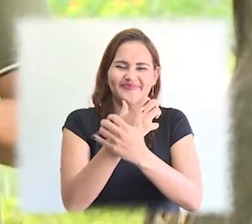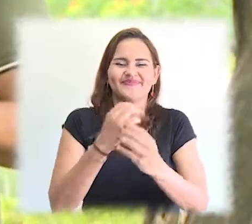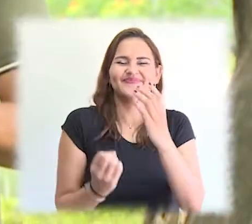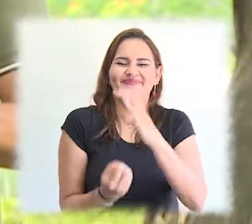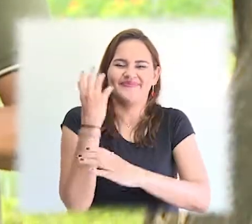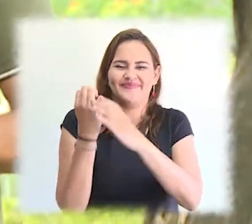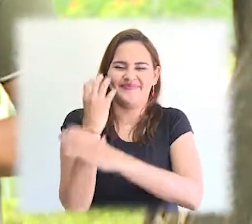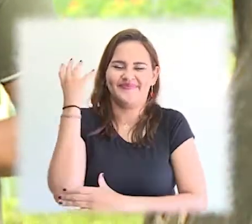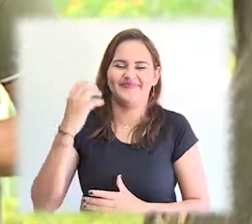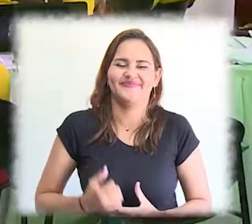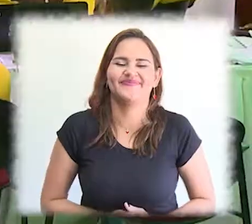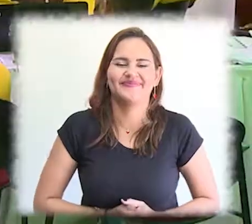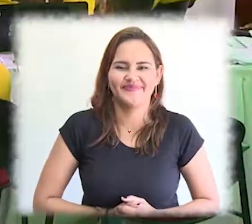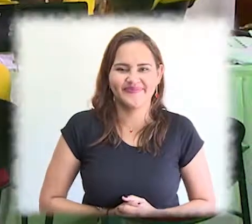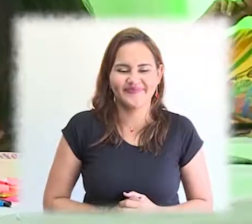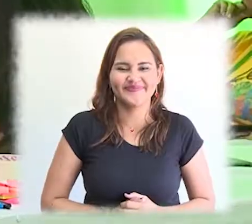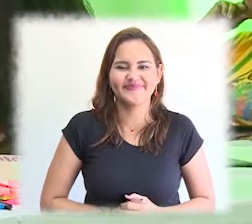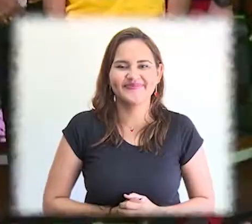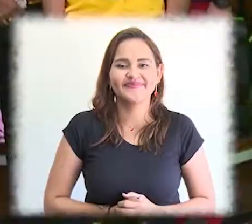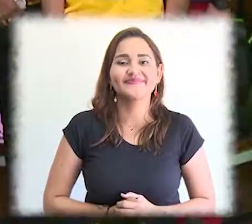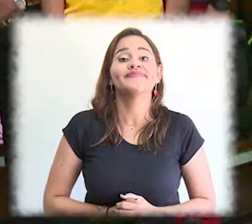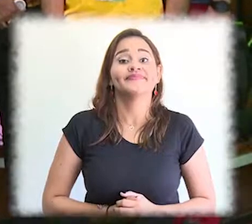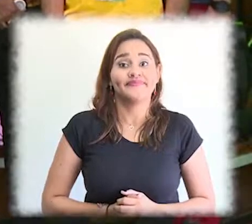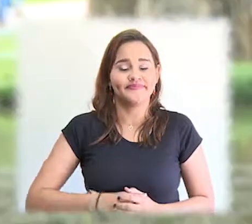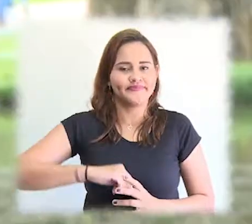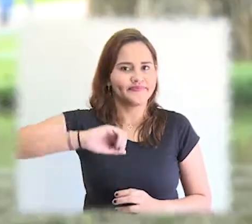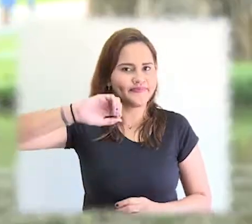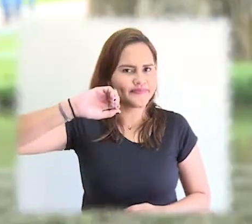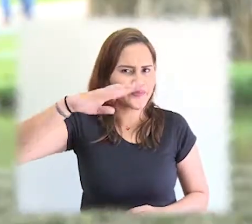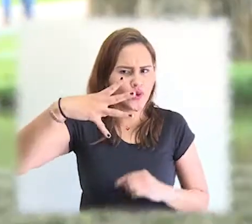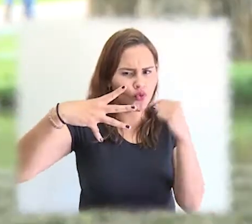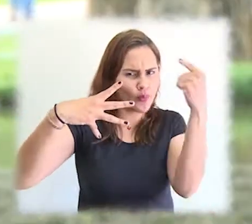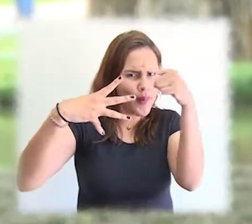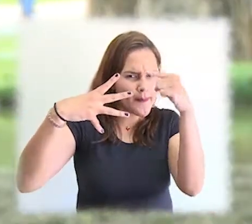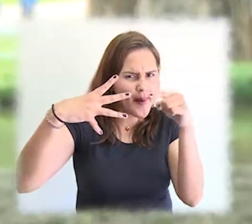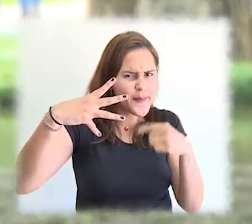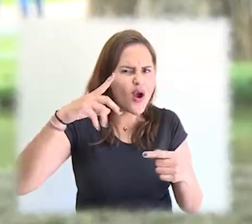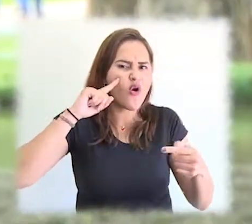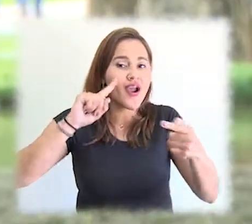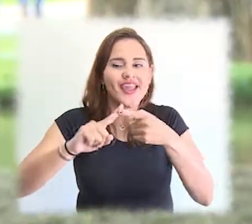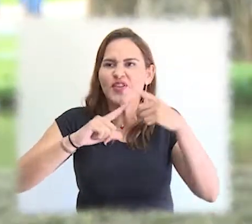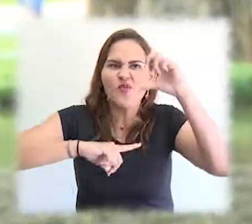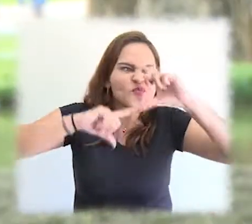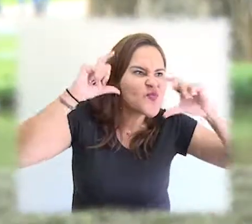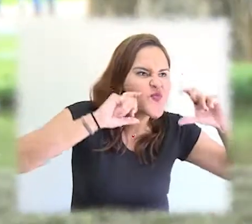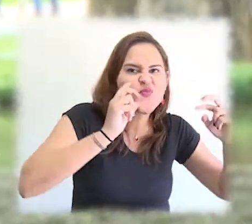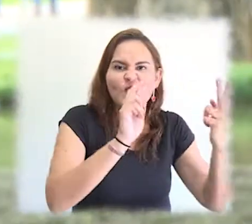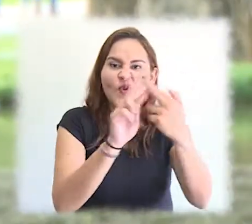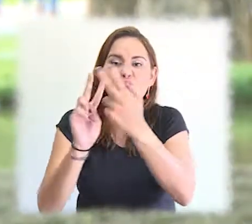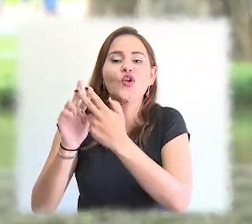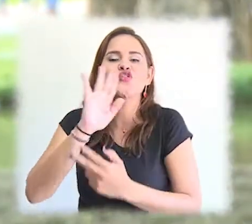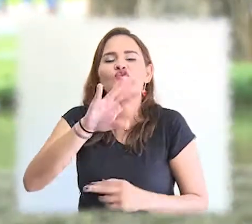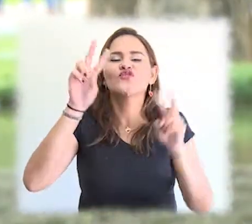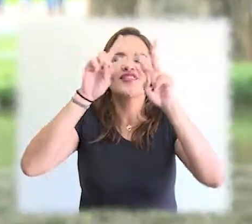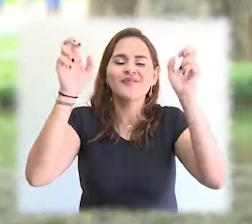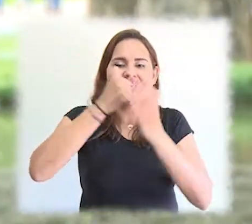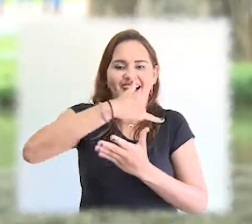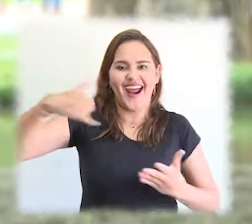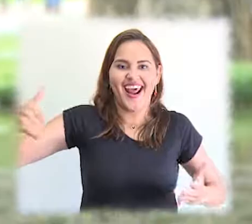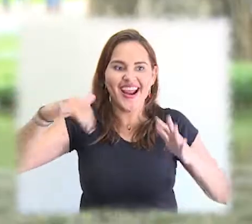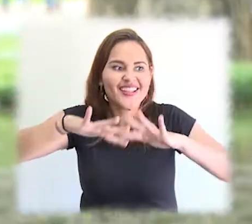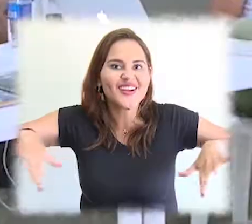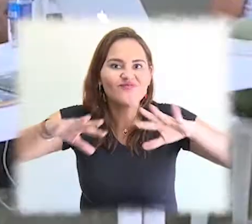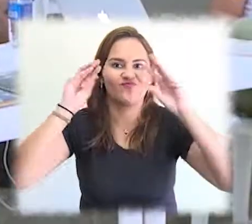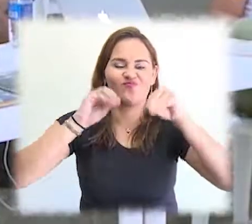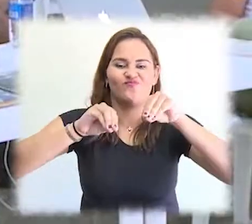Ciencia Unimagdalena Crea Cuatro productos innovadores para impulsar el turismo dejó el reto Incubadora